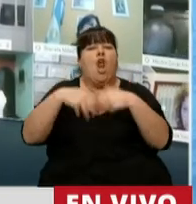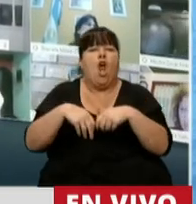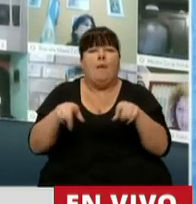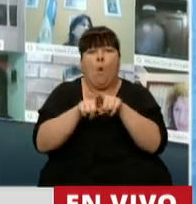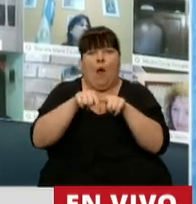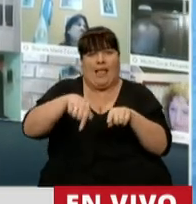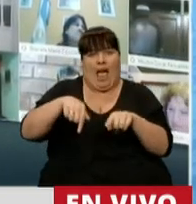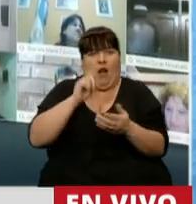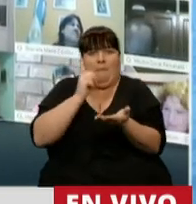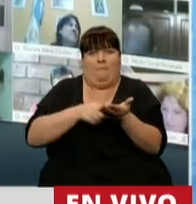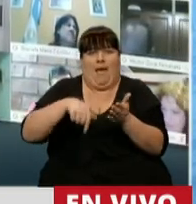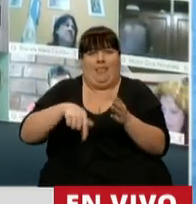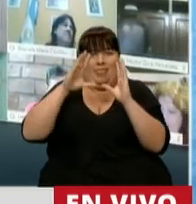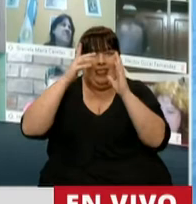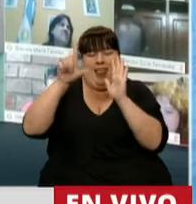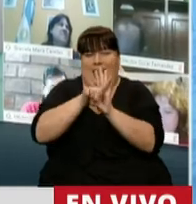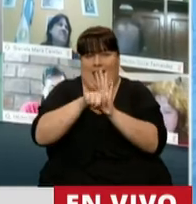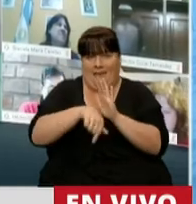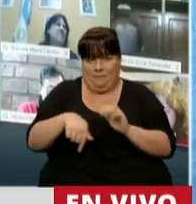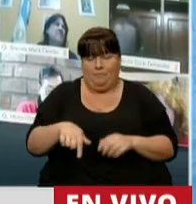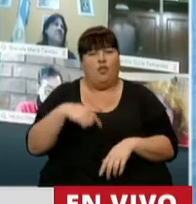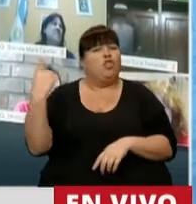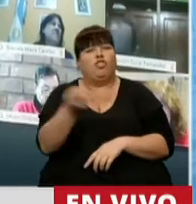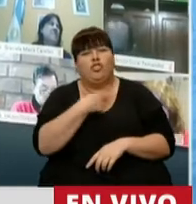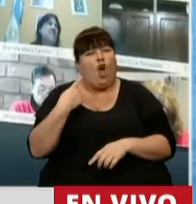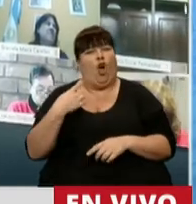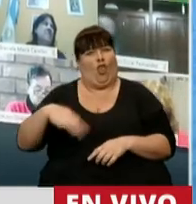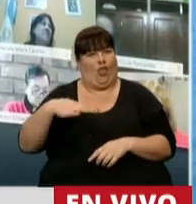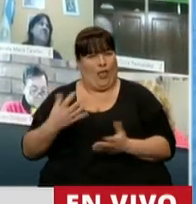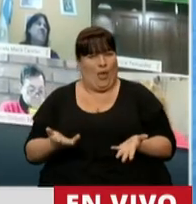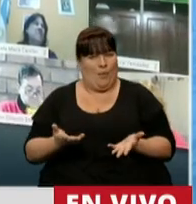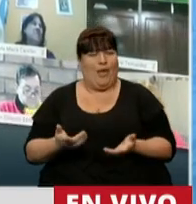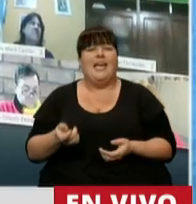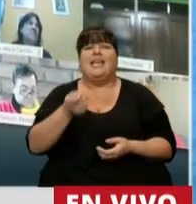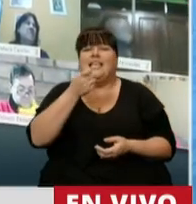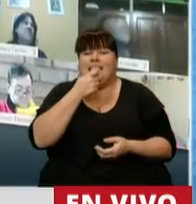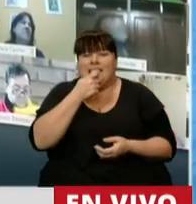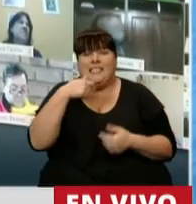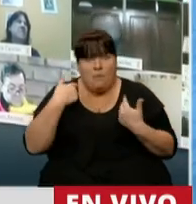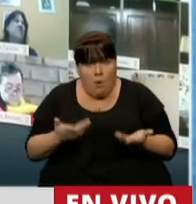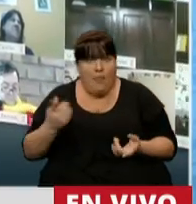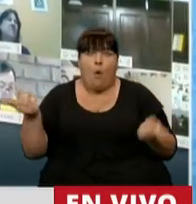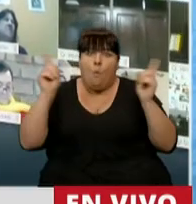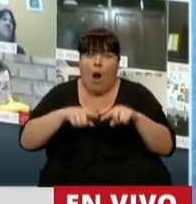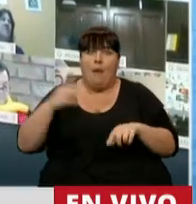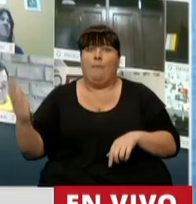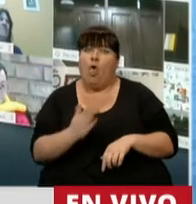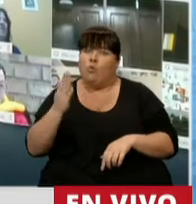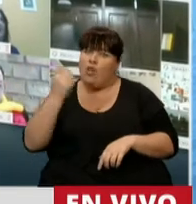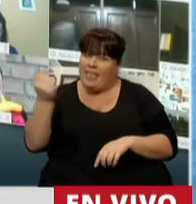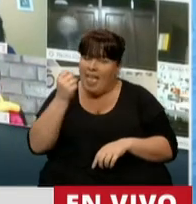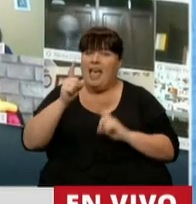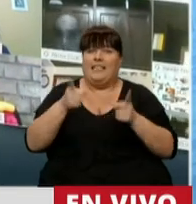que el que estamos estableciendo esta noche. Hagámoslo todos, diputados, si estamos dispuestos a recuperar la producción